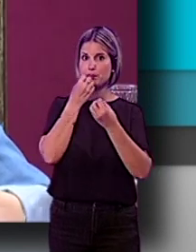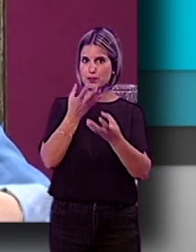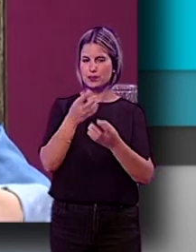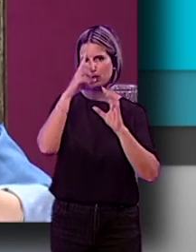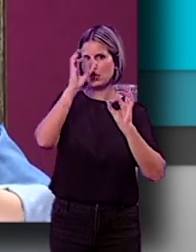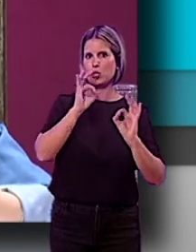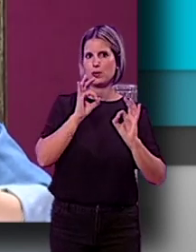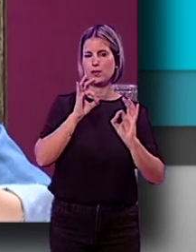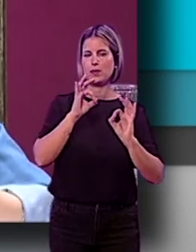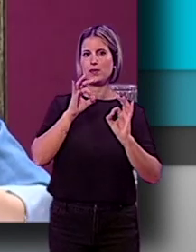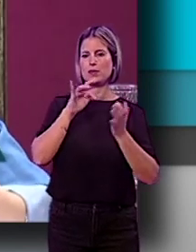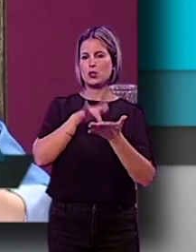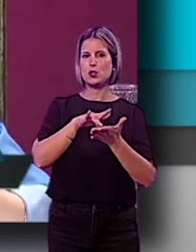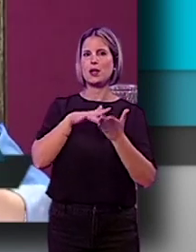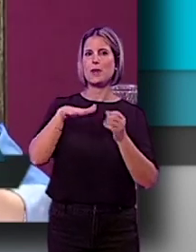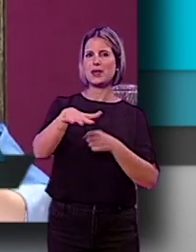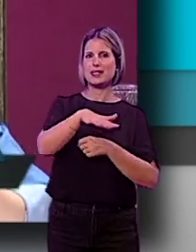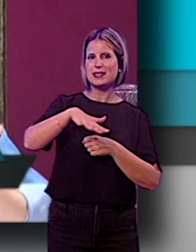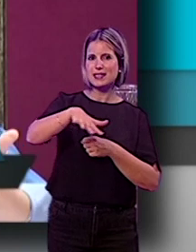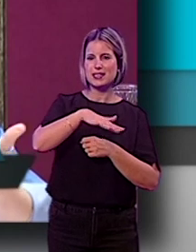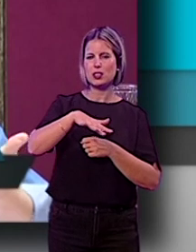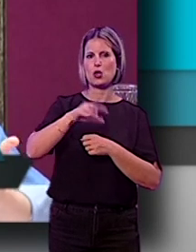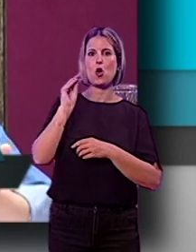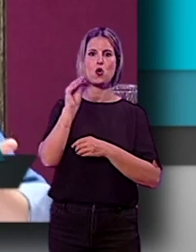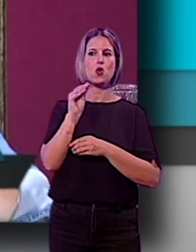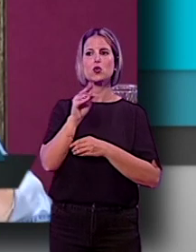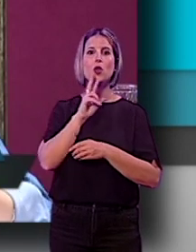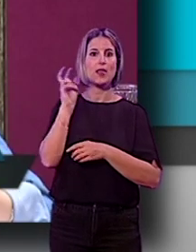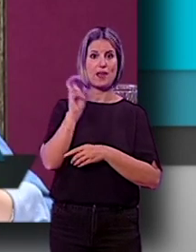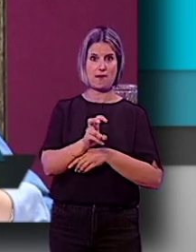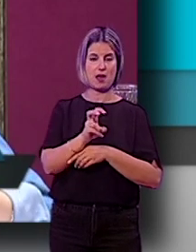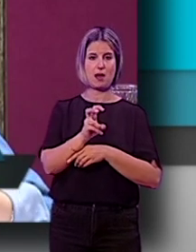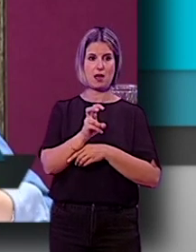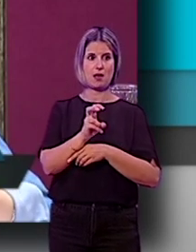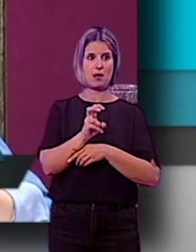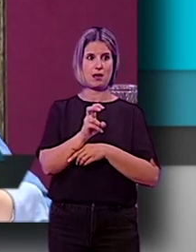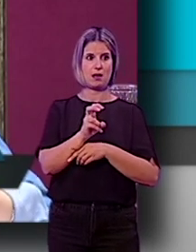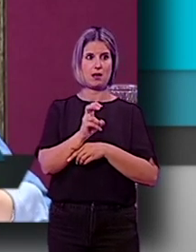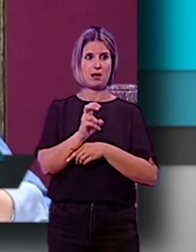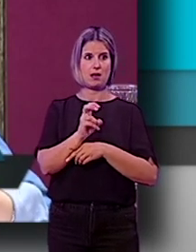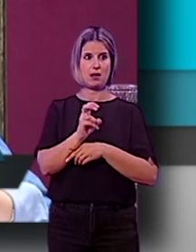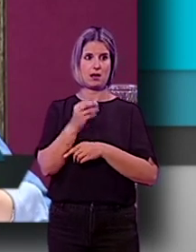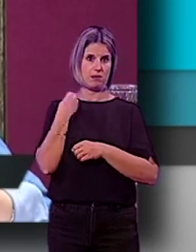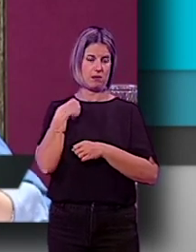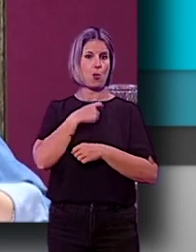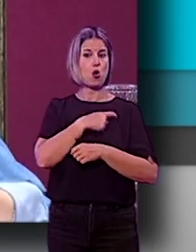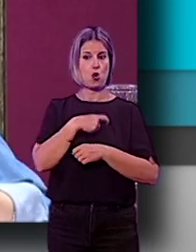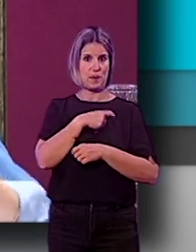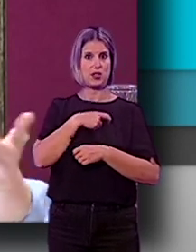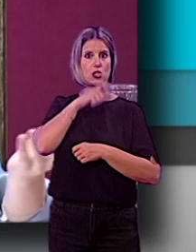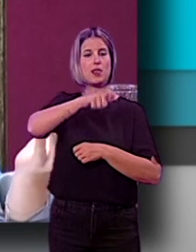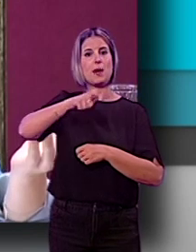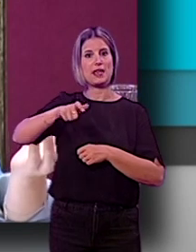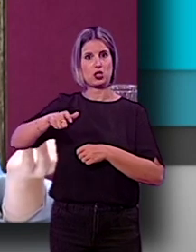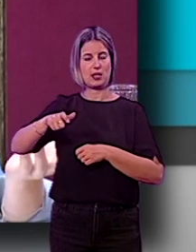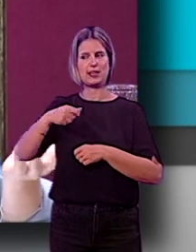evidentemente el sitio donde procede esa consulta es ciertamente la comisión de personal, aún así